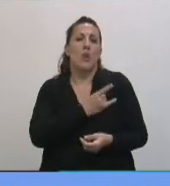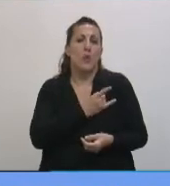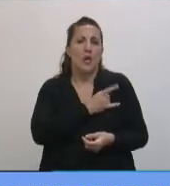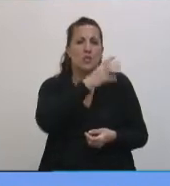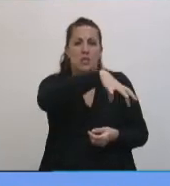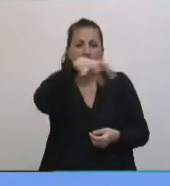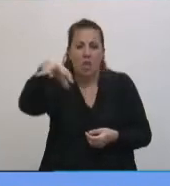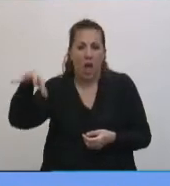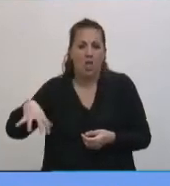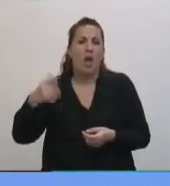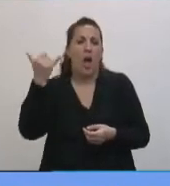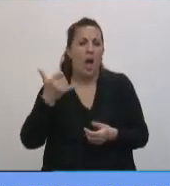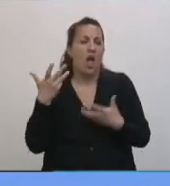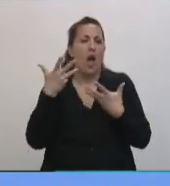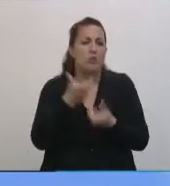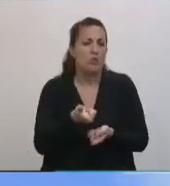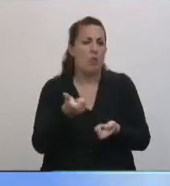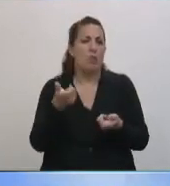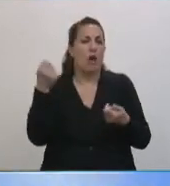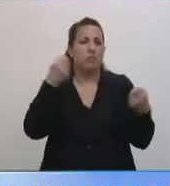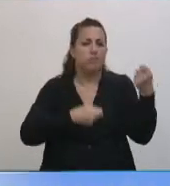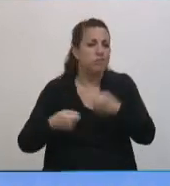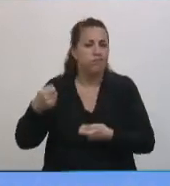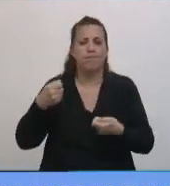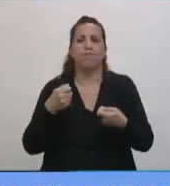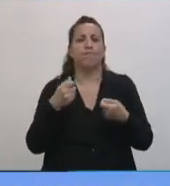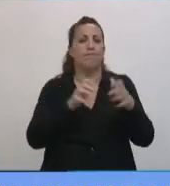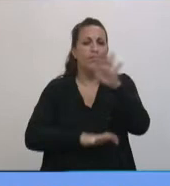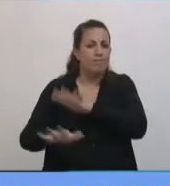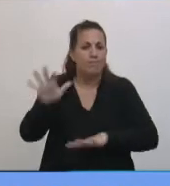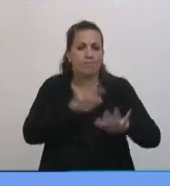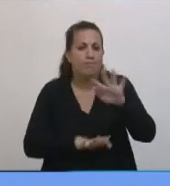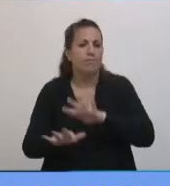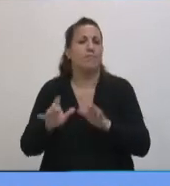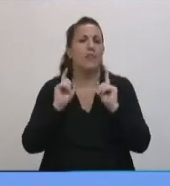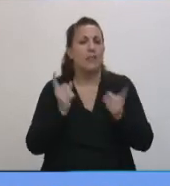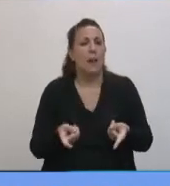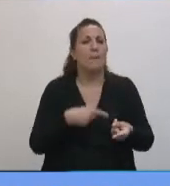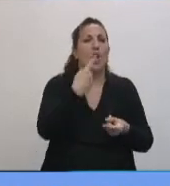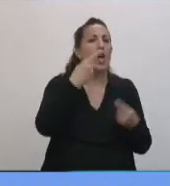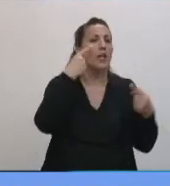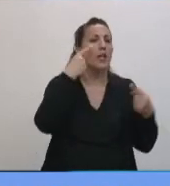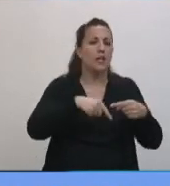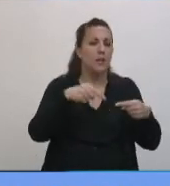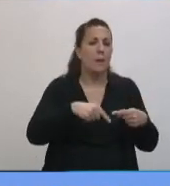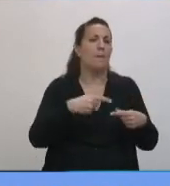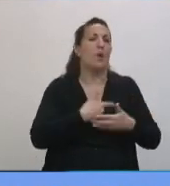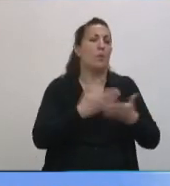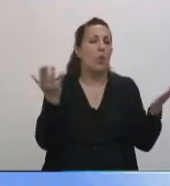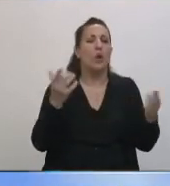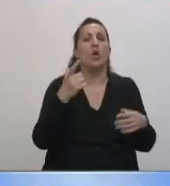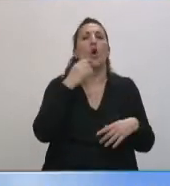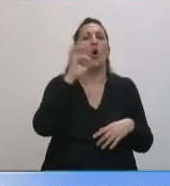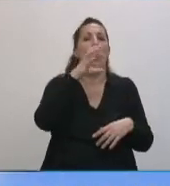que nos han acompañado y que han colaborado y que han abonado todo esto, como también instituciones, por supuesto, públicas, organismos